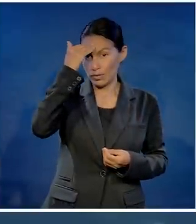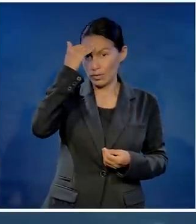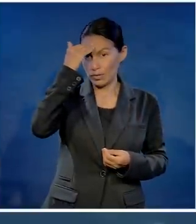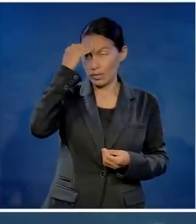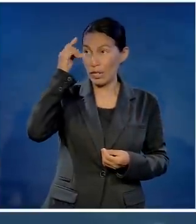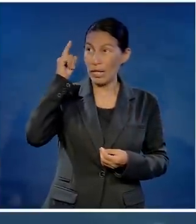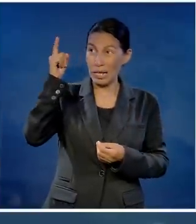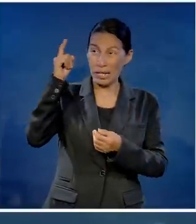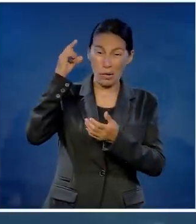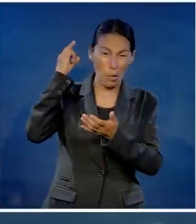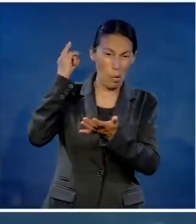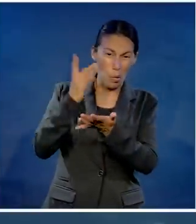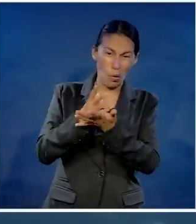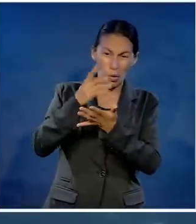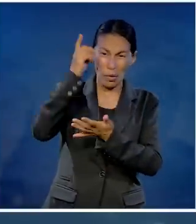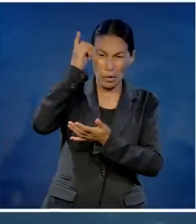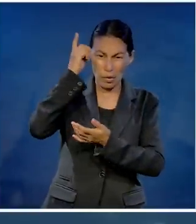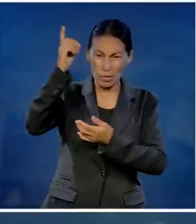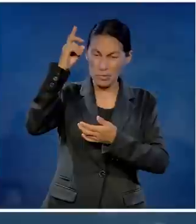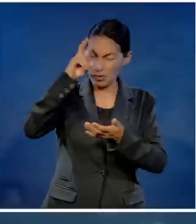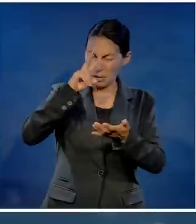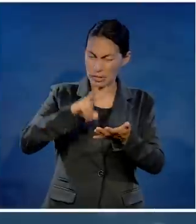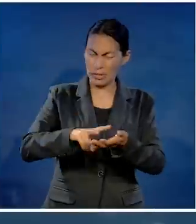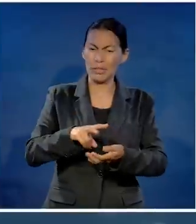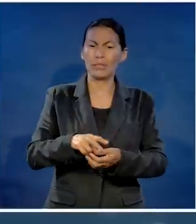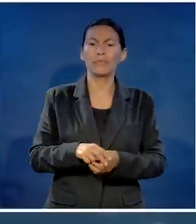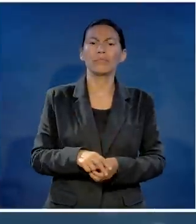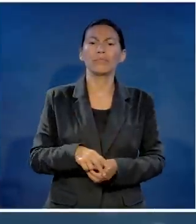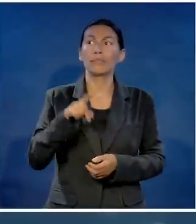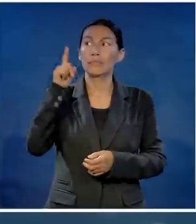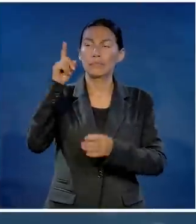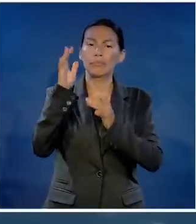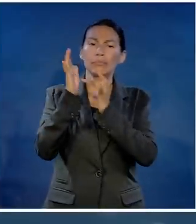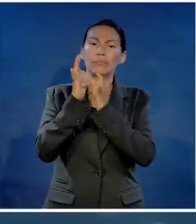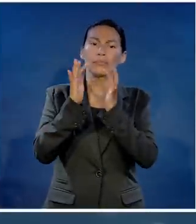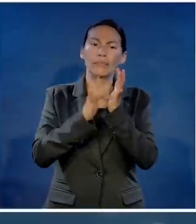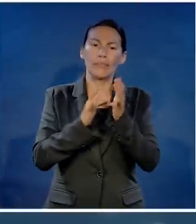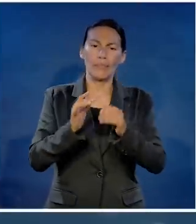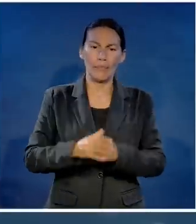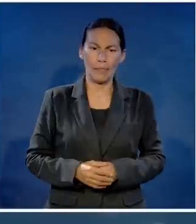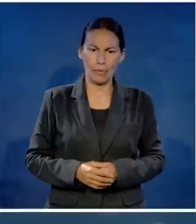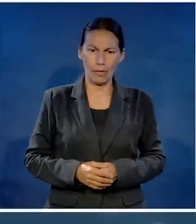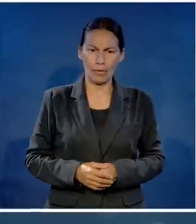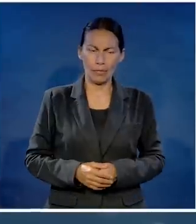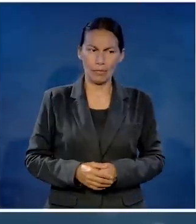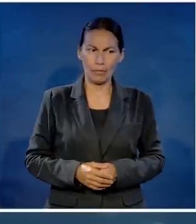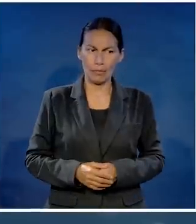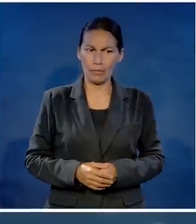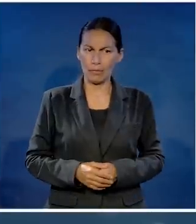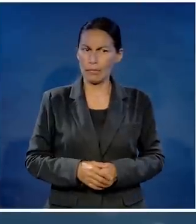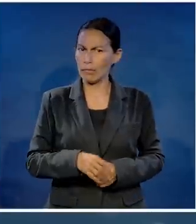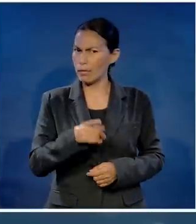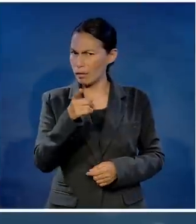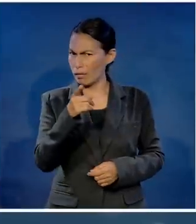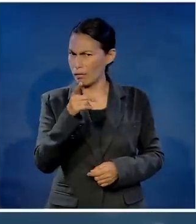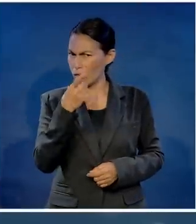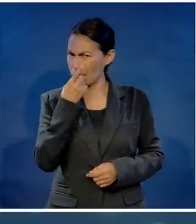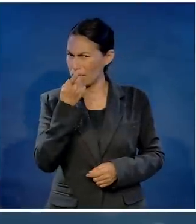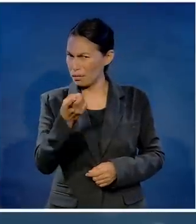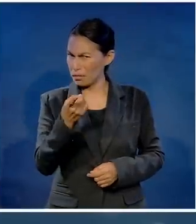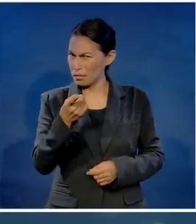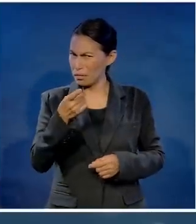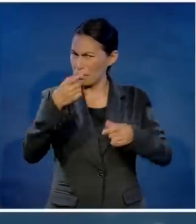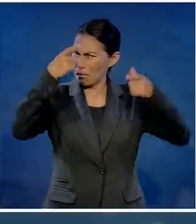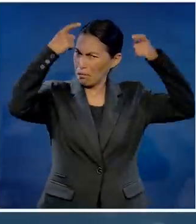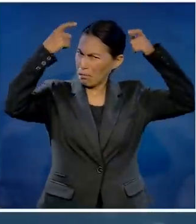Graduar de la Universidad de Montemorelos con honores y reconocimiento. Dice así.